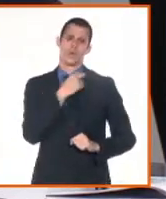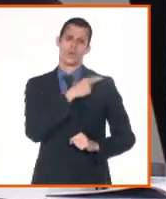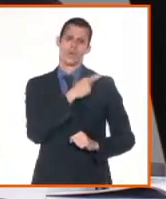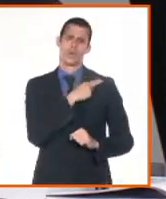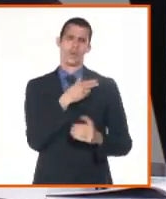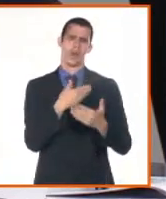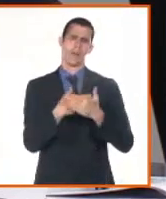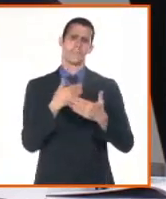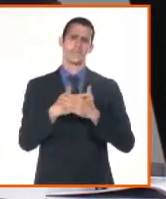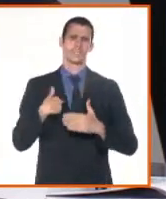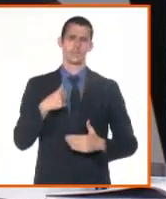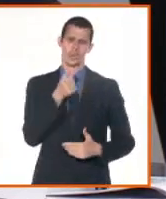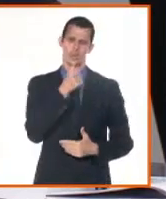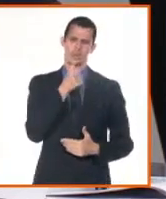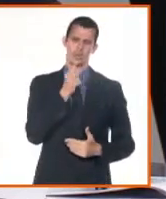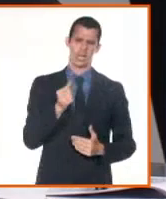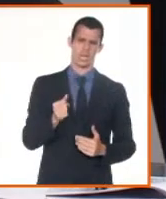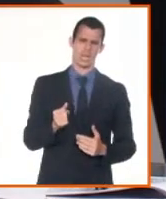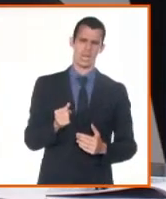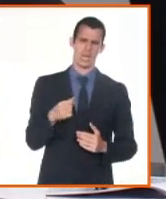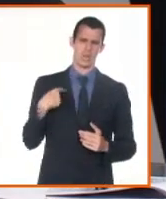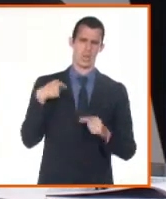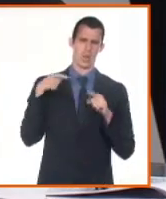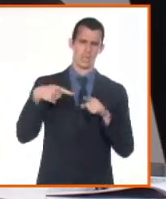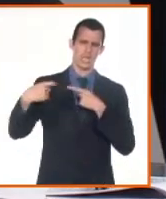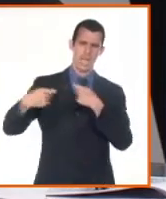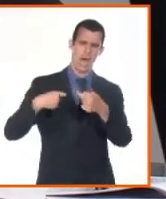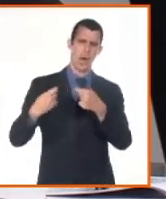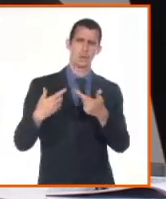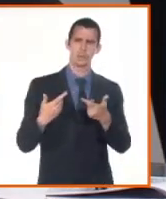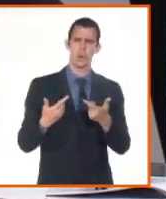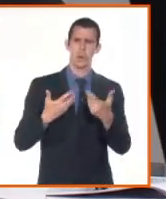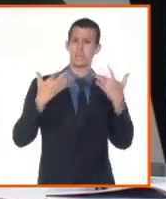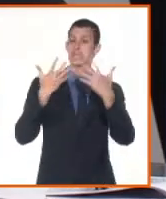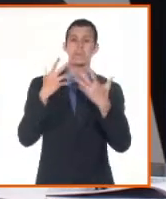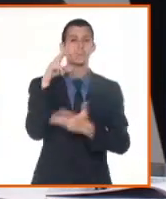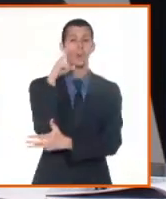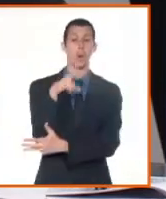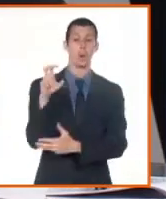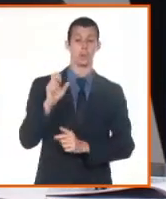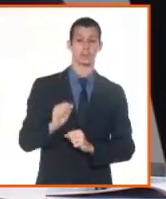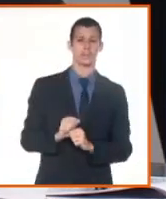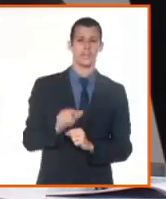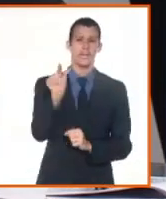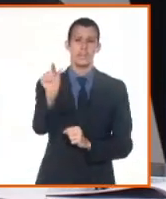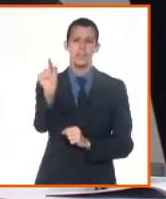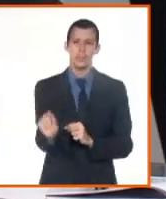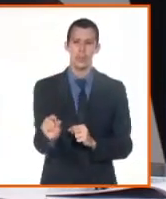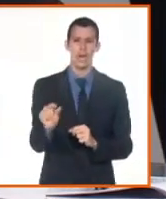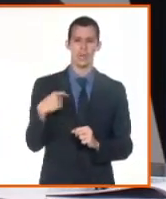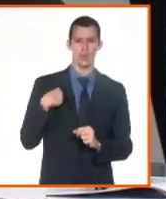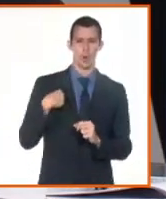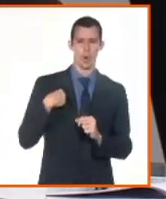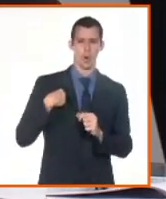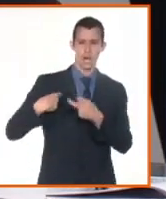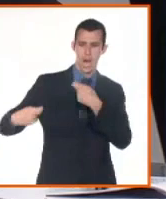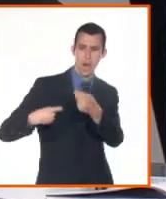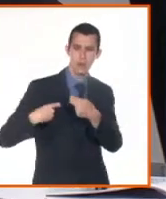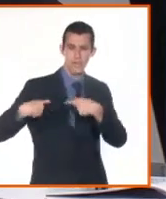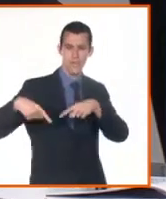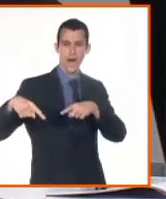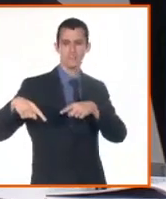existe esa persona jurídica, está legitimado ese representante legal que está